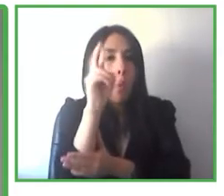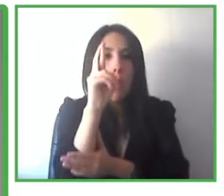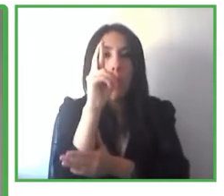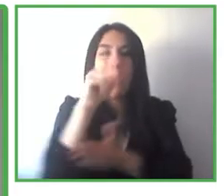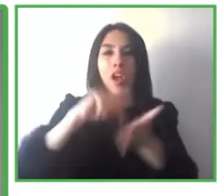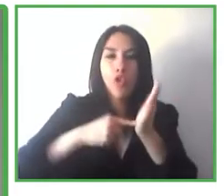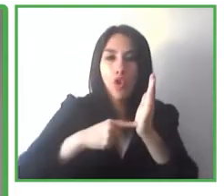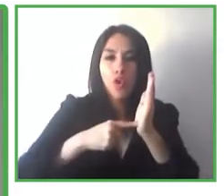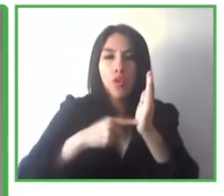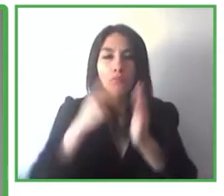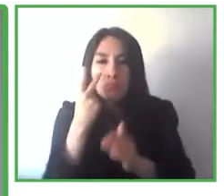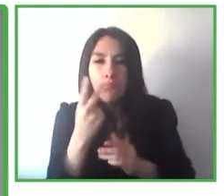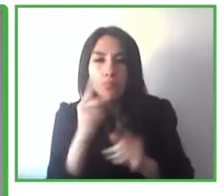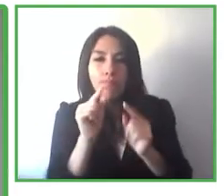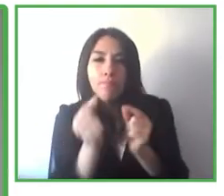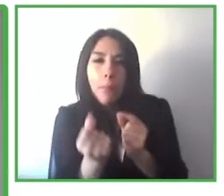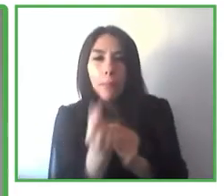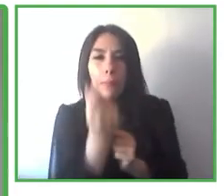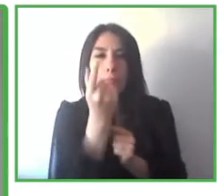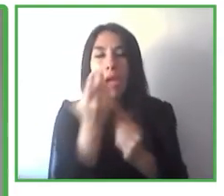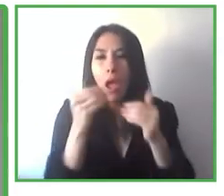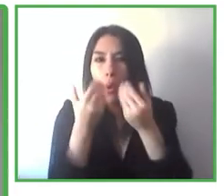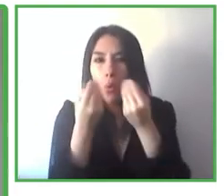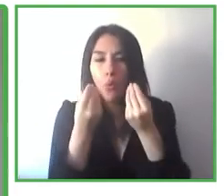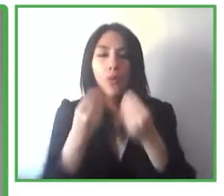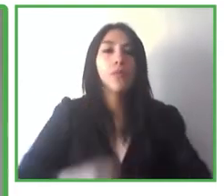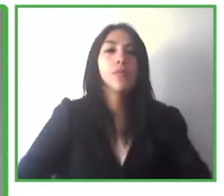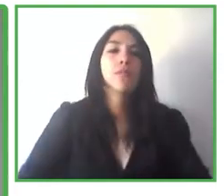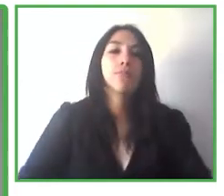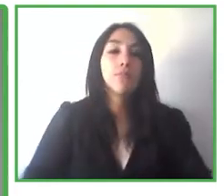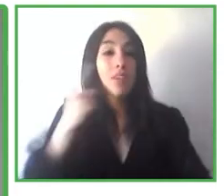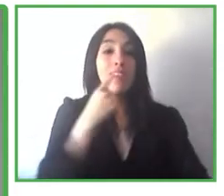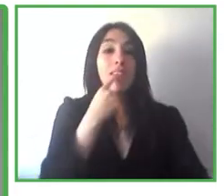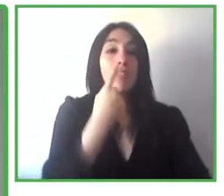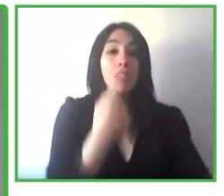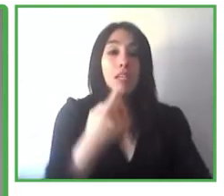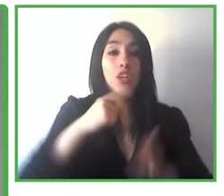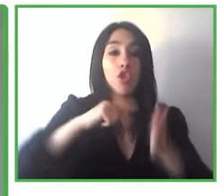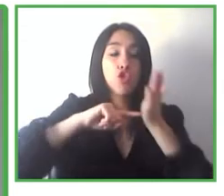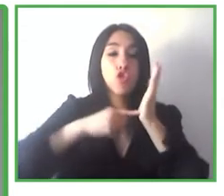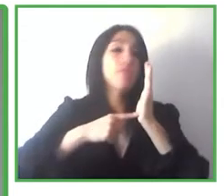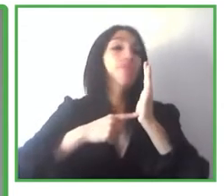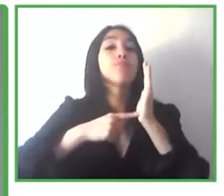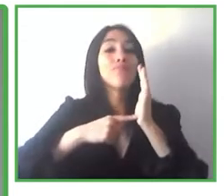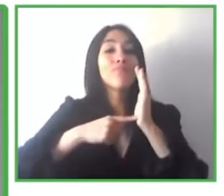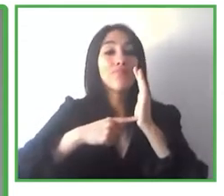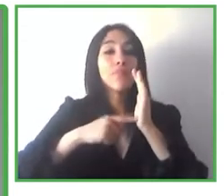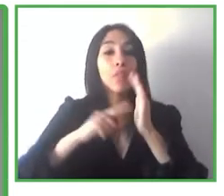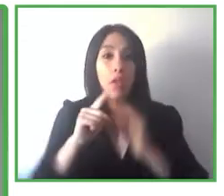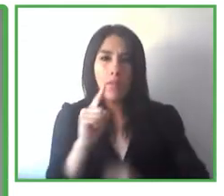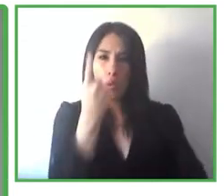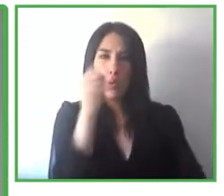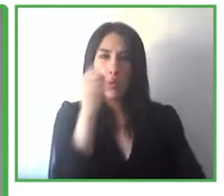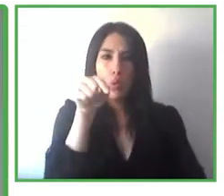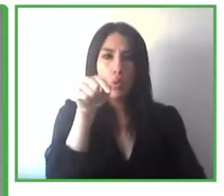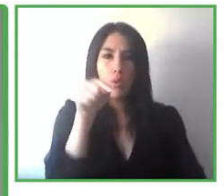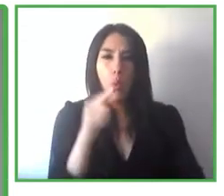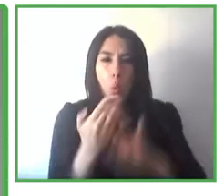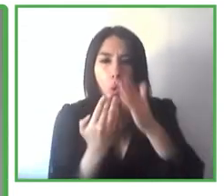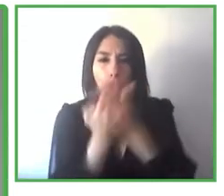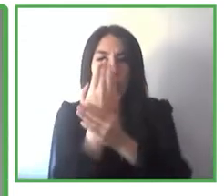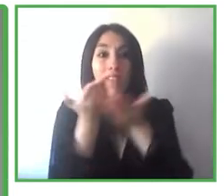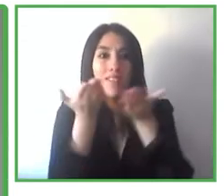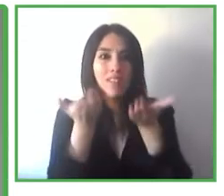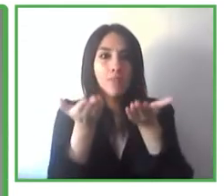Bueno pues podemos decir que las tecnologías emergentes son aquellas cuyo desarrollo y cuyas aplicaciones prácticas o ambas cosas